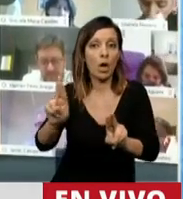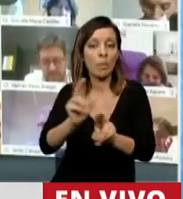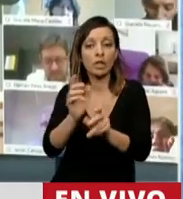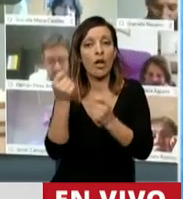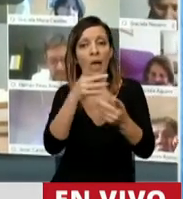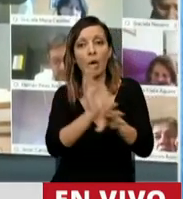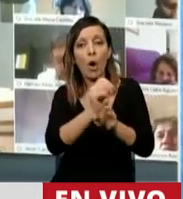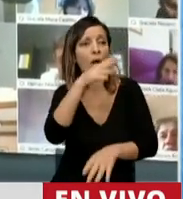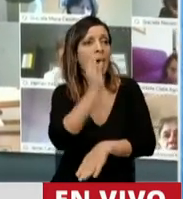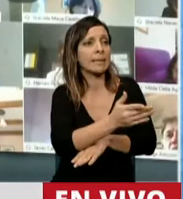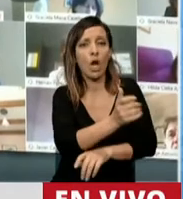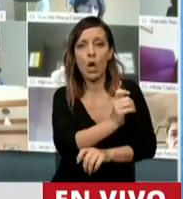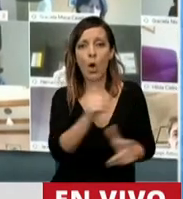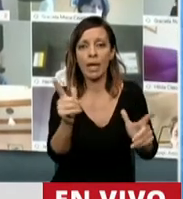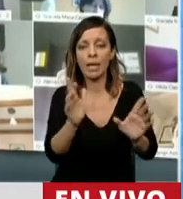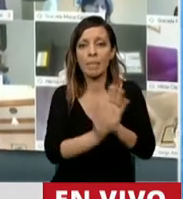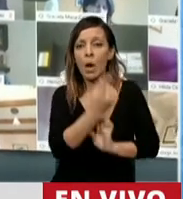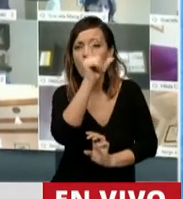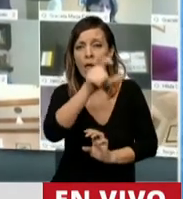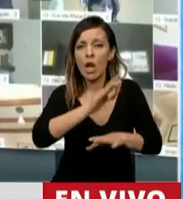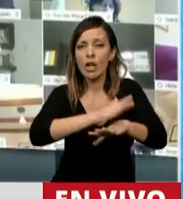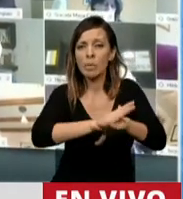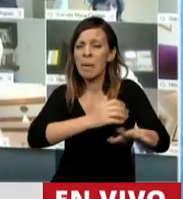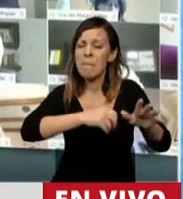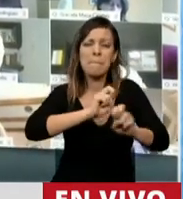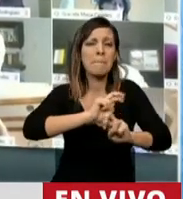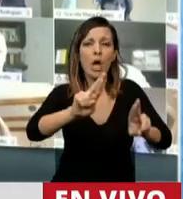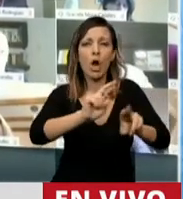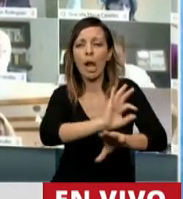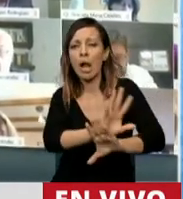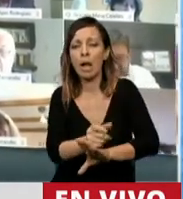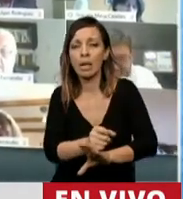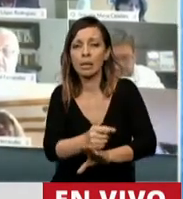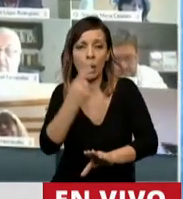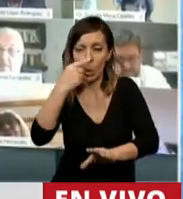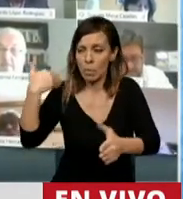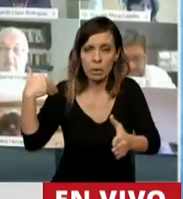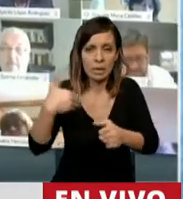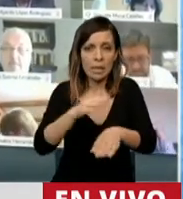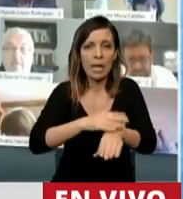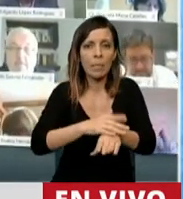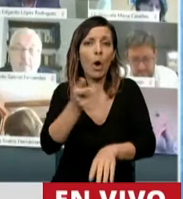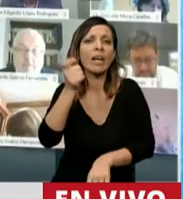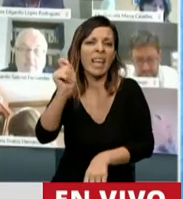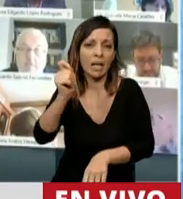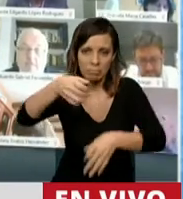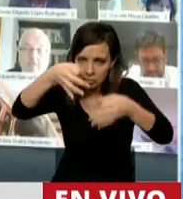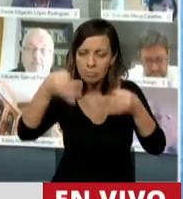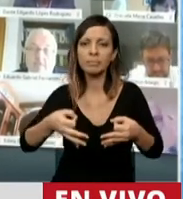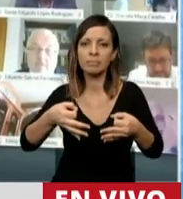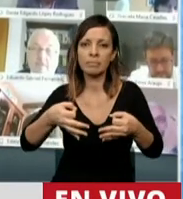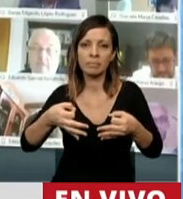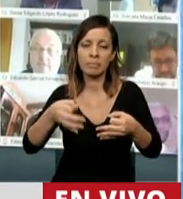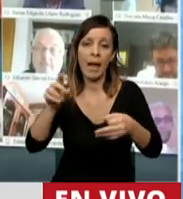de los autores de uno de los más grandes fraudes al fisco de los últimos tiempos. Me refiero concretamente